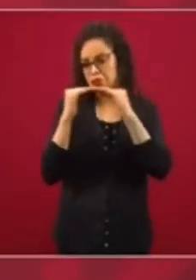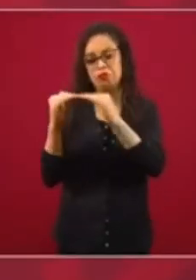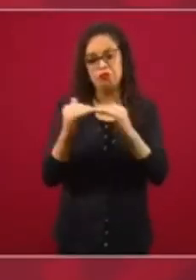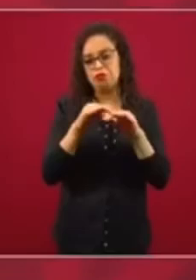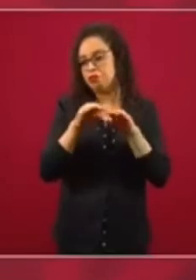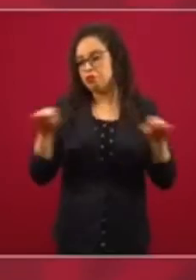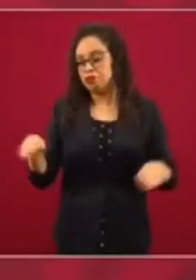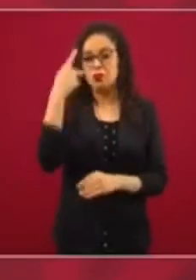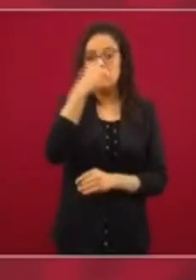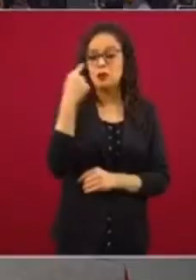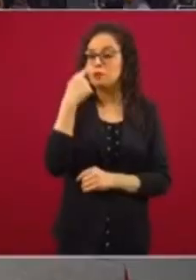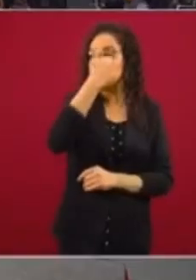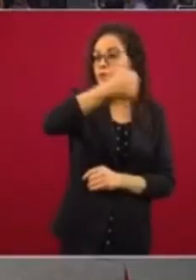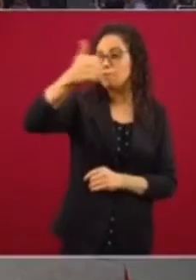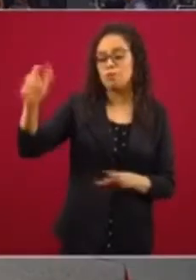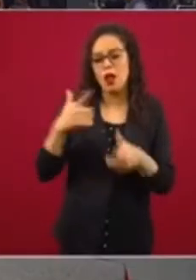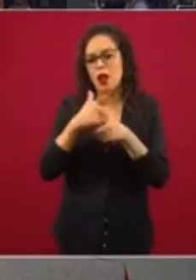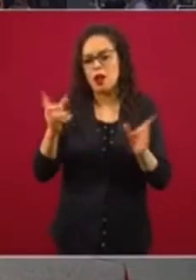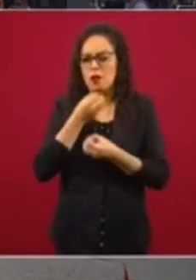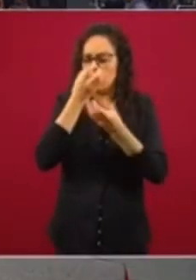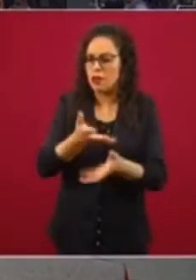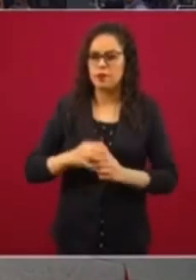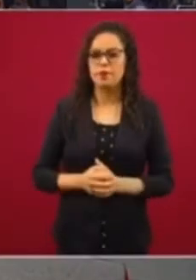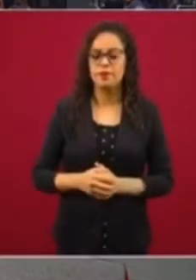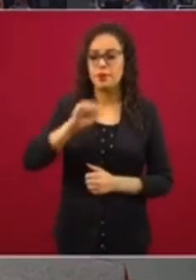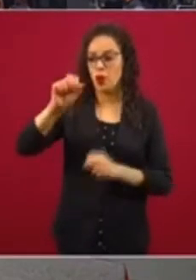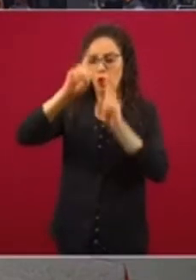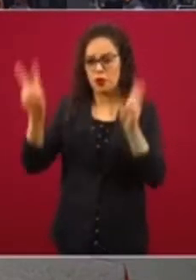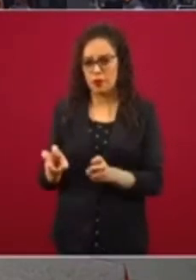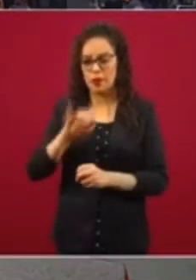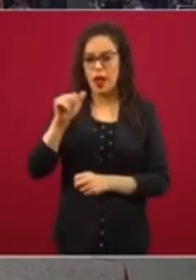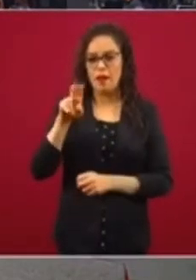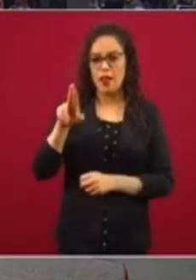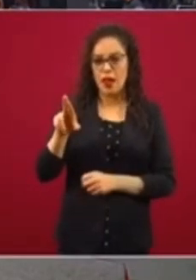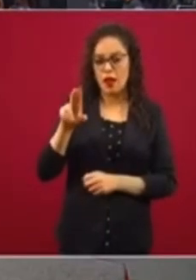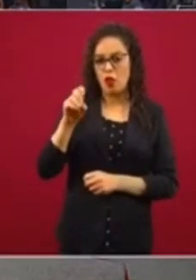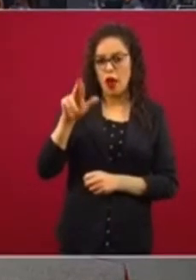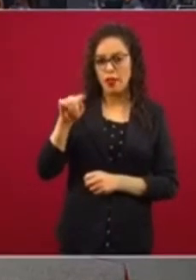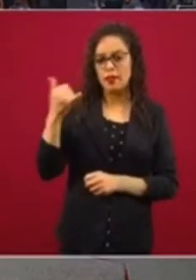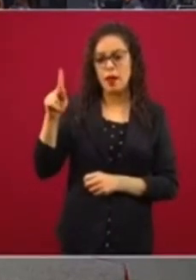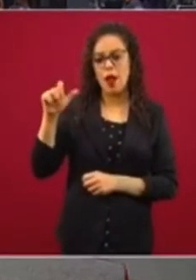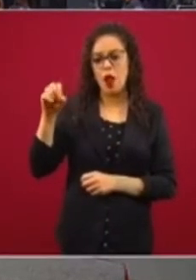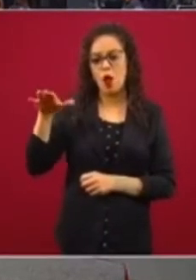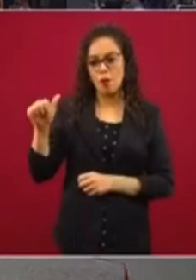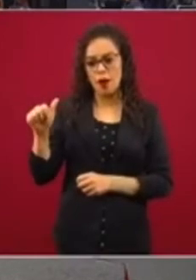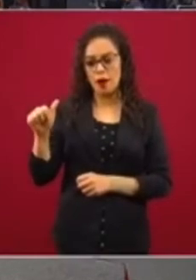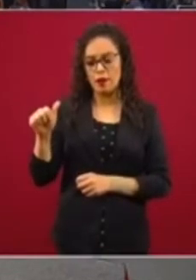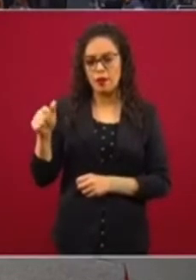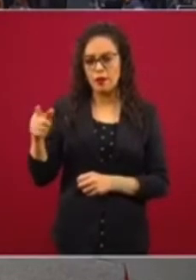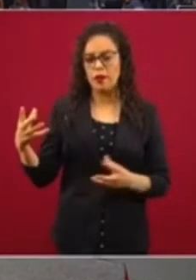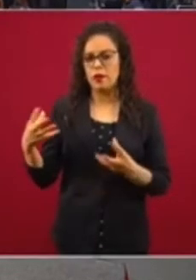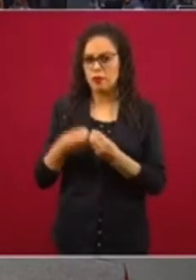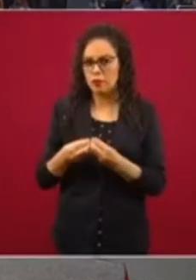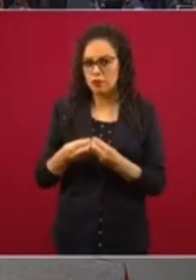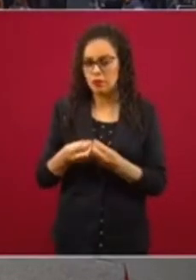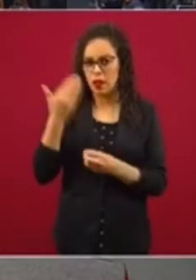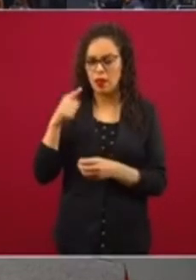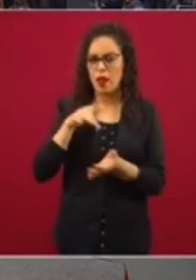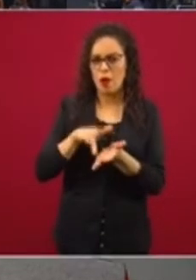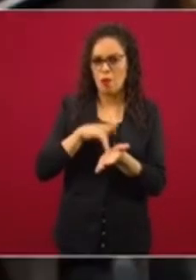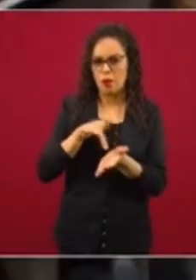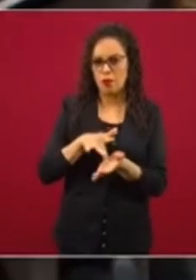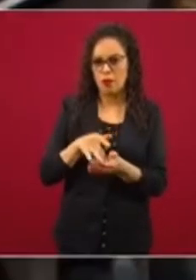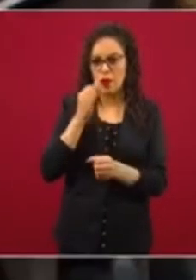de su ayudantía y ahora ocupan puestos